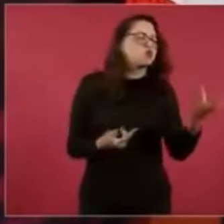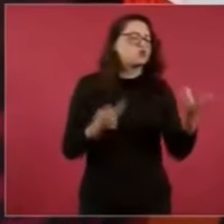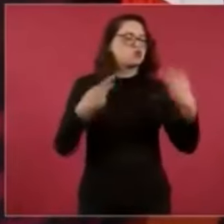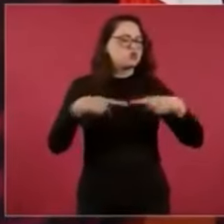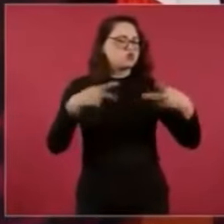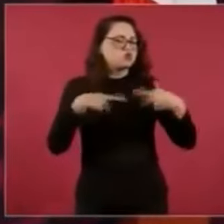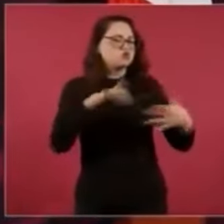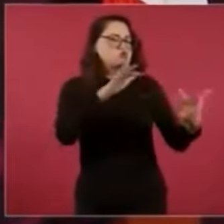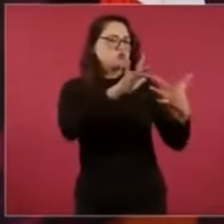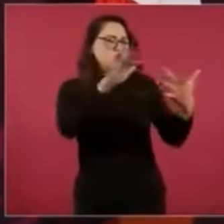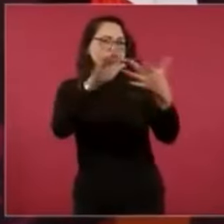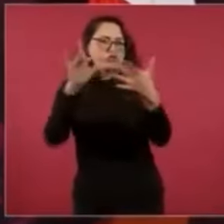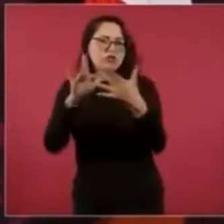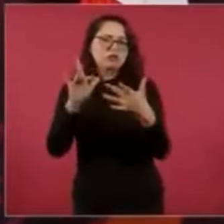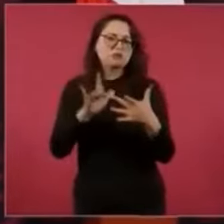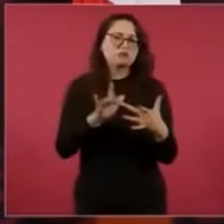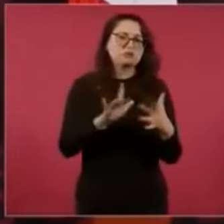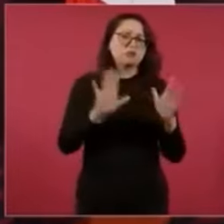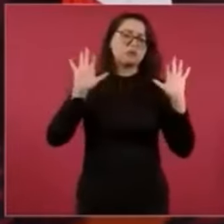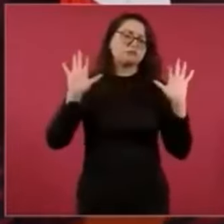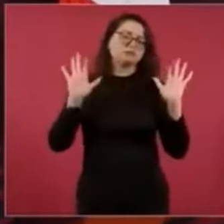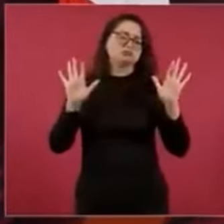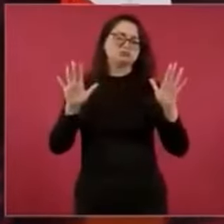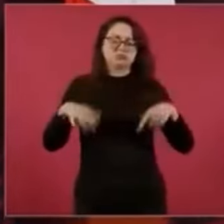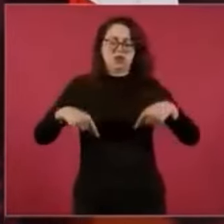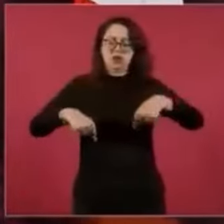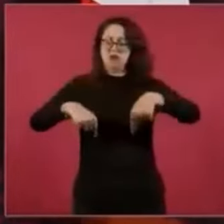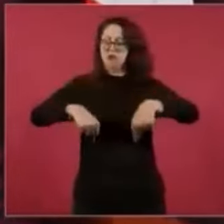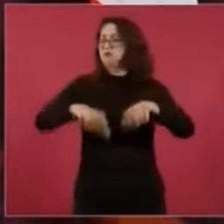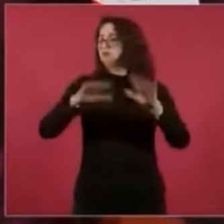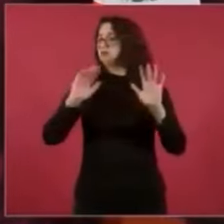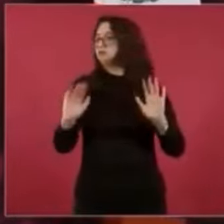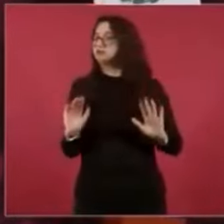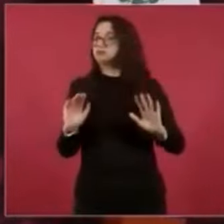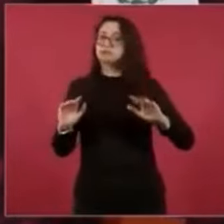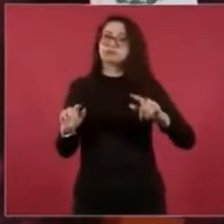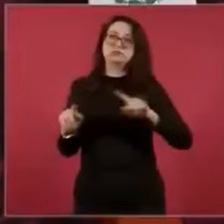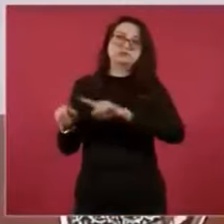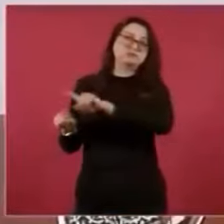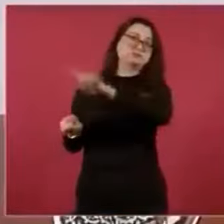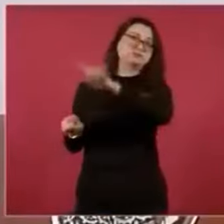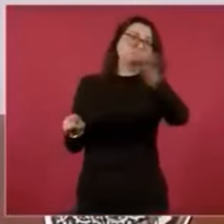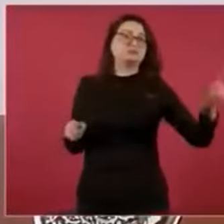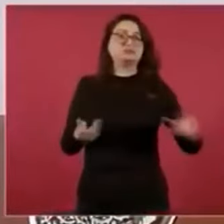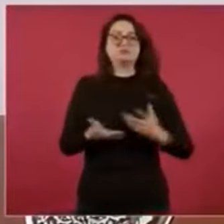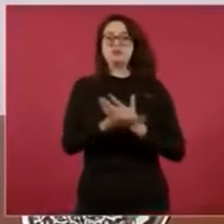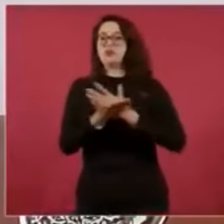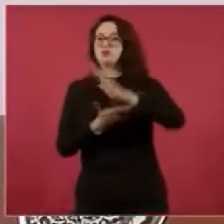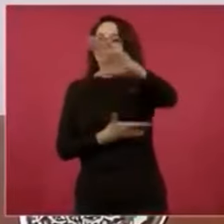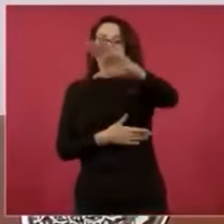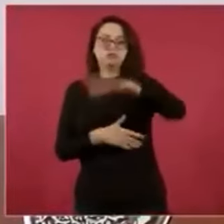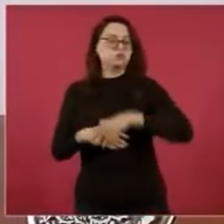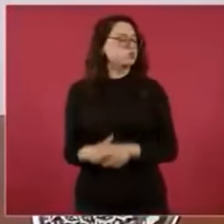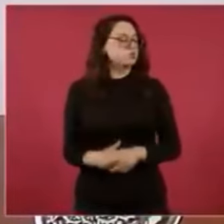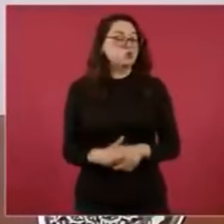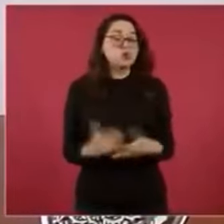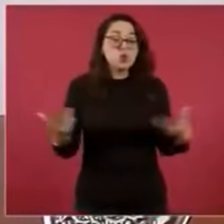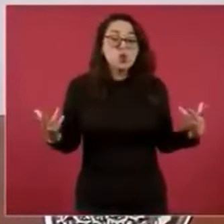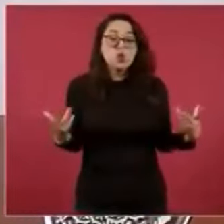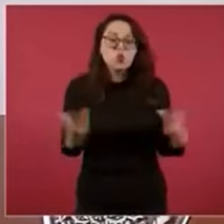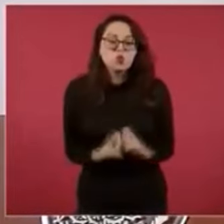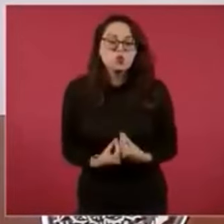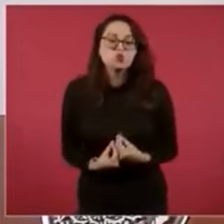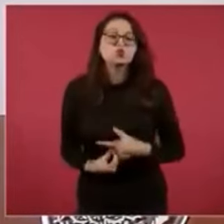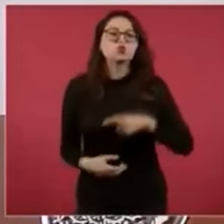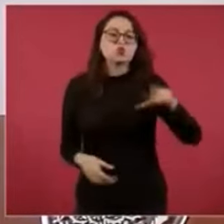sea uno mismo el pueblo y el gobierno, para que sea